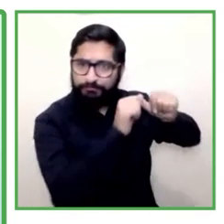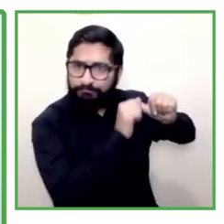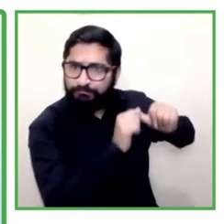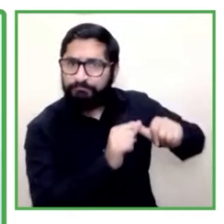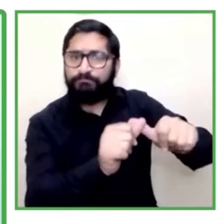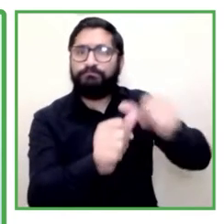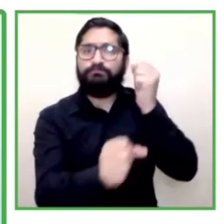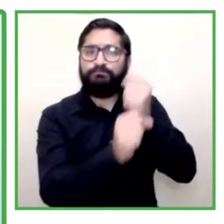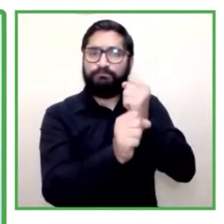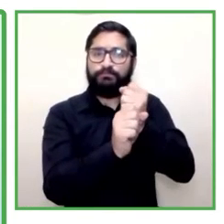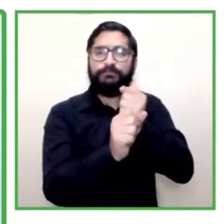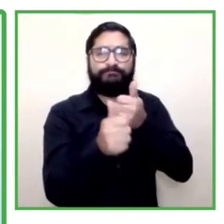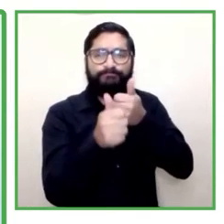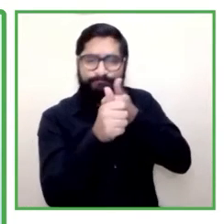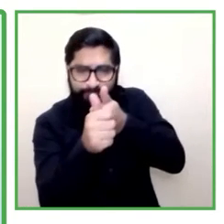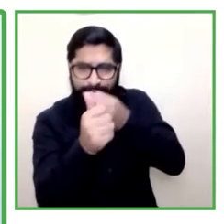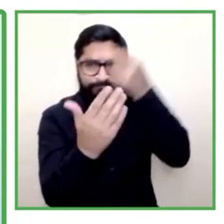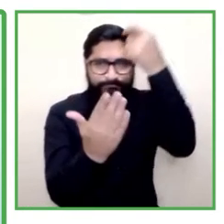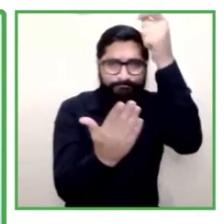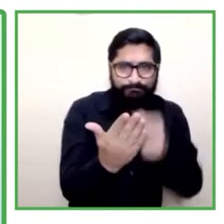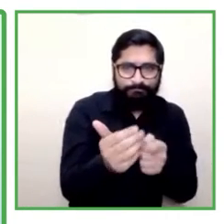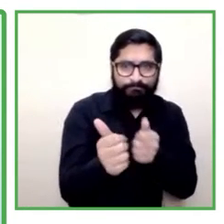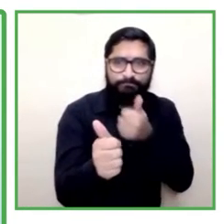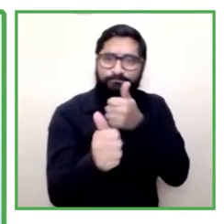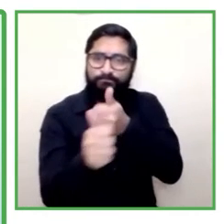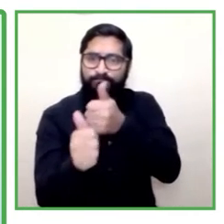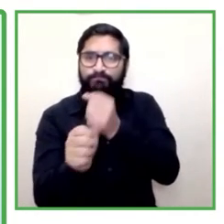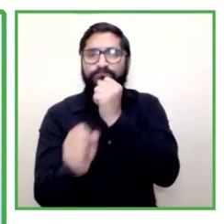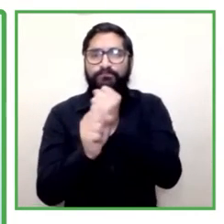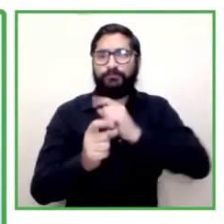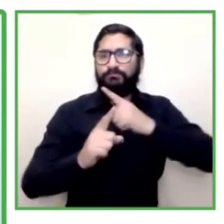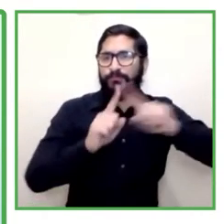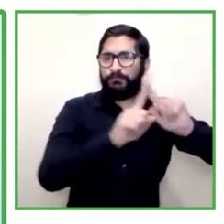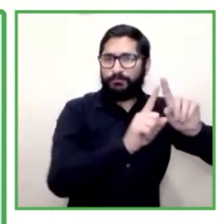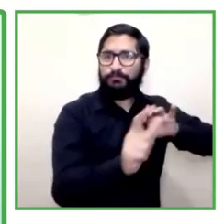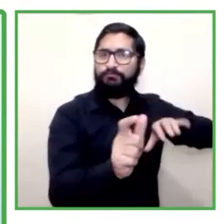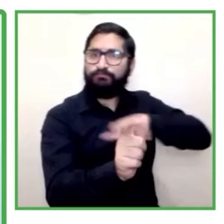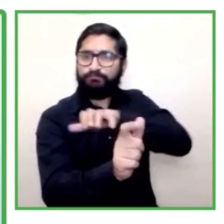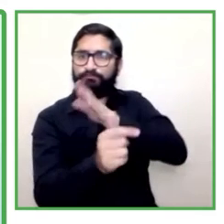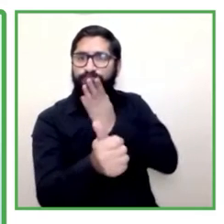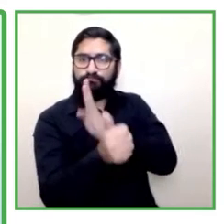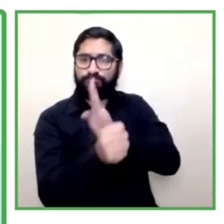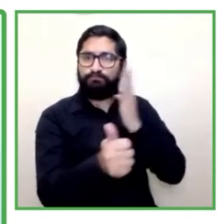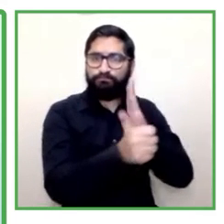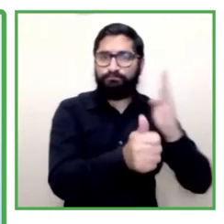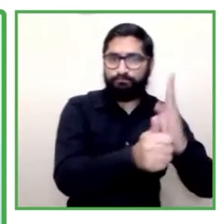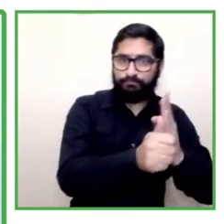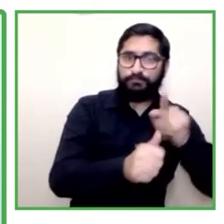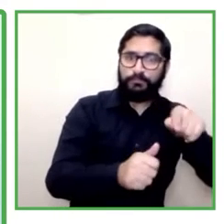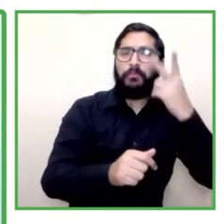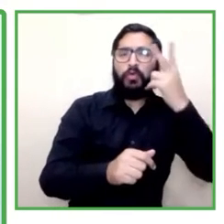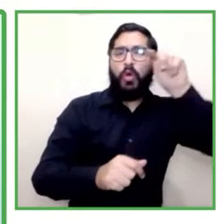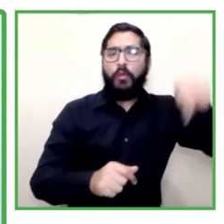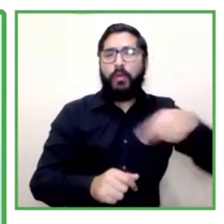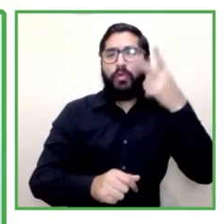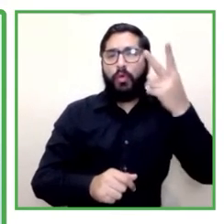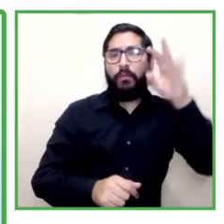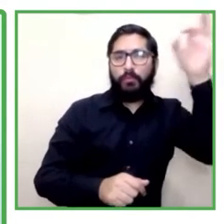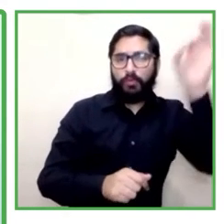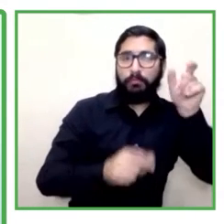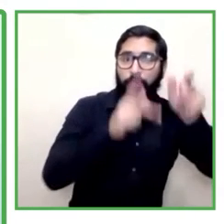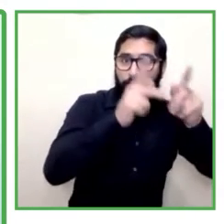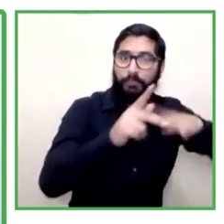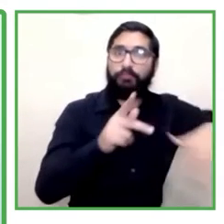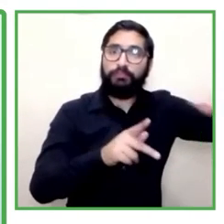al ingreso al programa, solamente un 9,2% de nuestros participantes presentaba a lo menos una cotización previsional en el plazo de 12